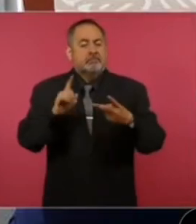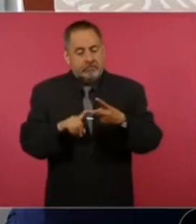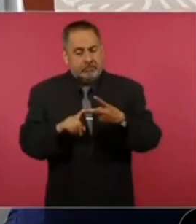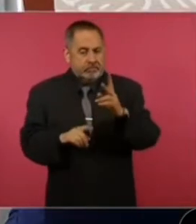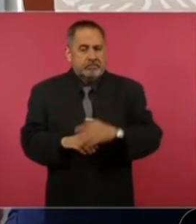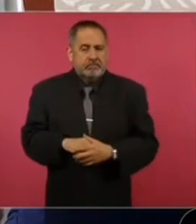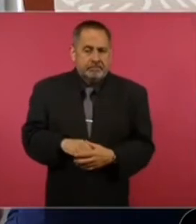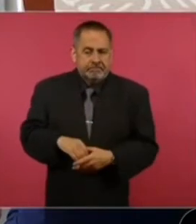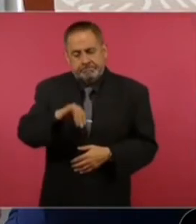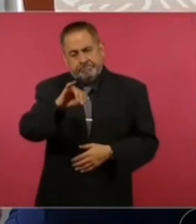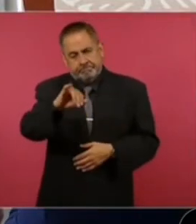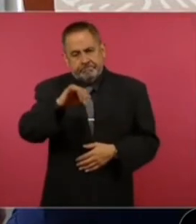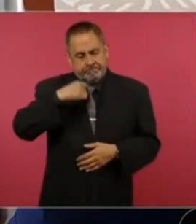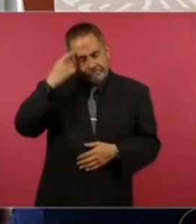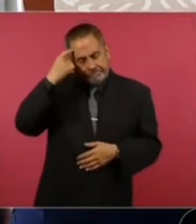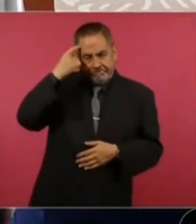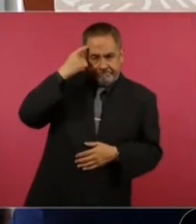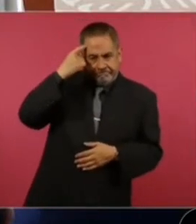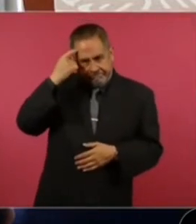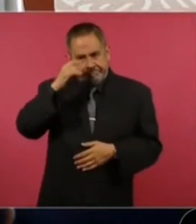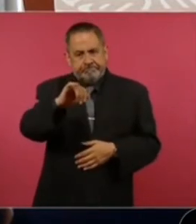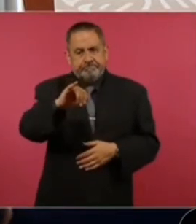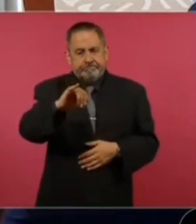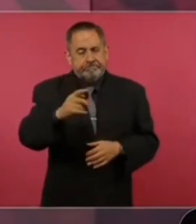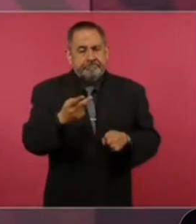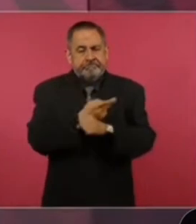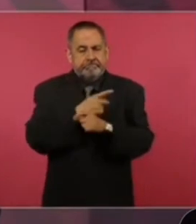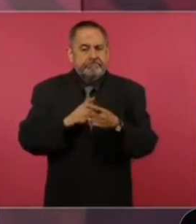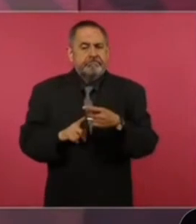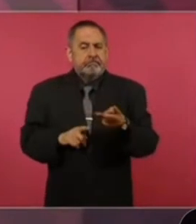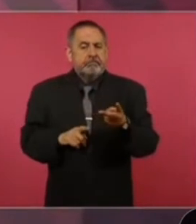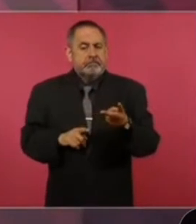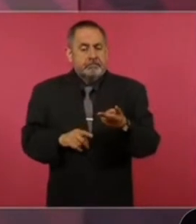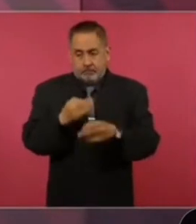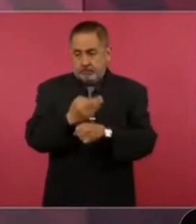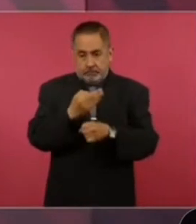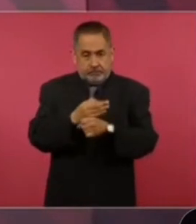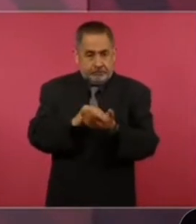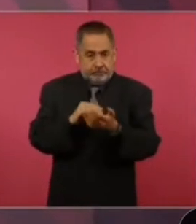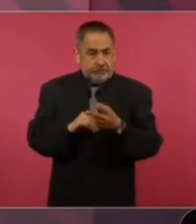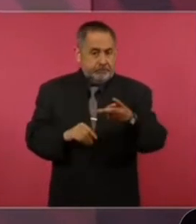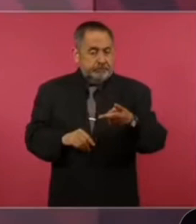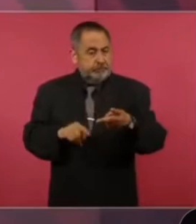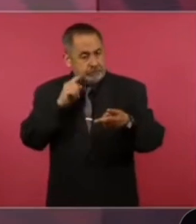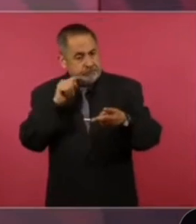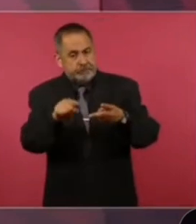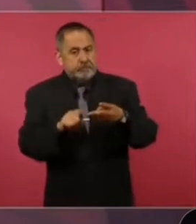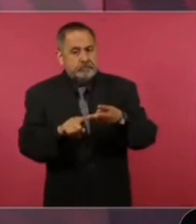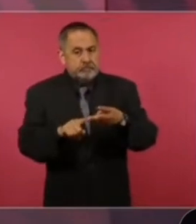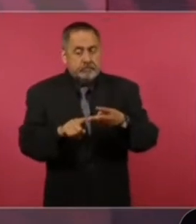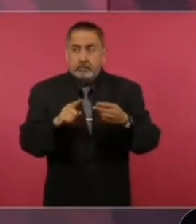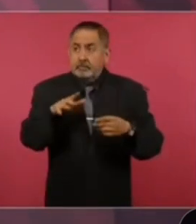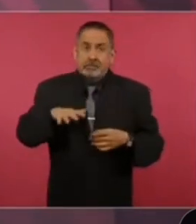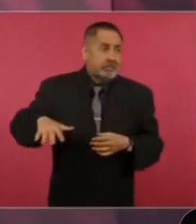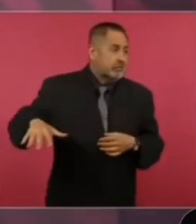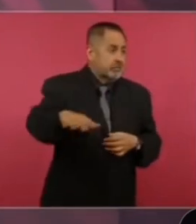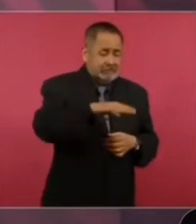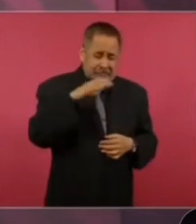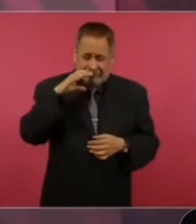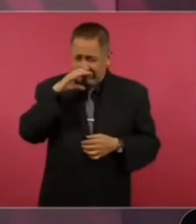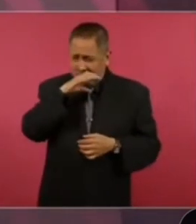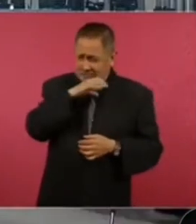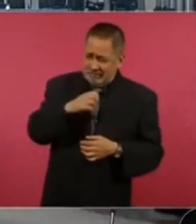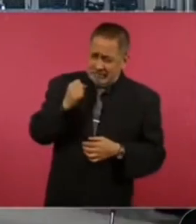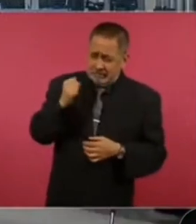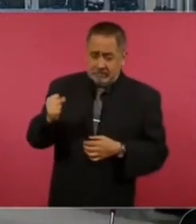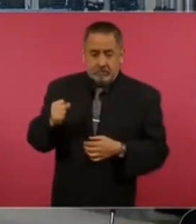Sí estamos tomando en cuenta esta situación que se está presentando de mucho calor, mucho, mucho calor